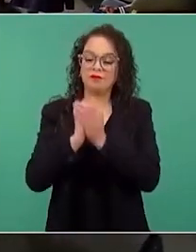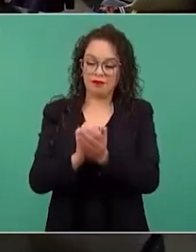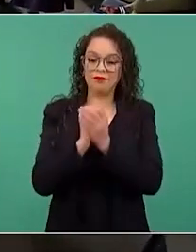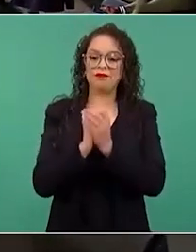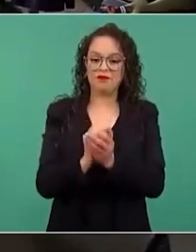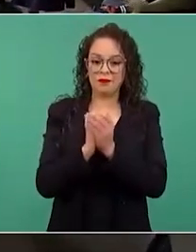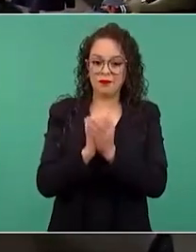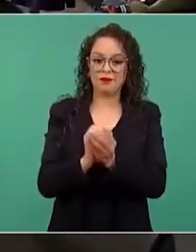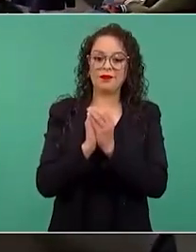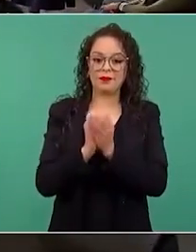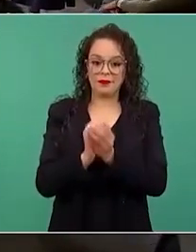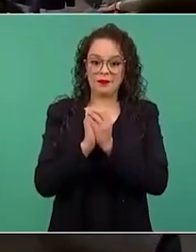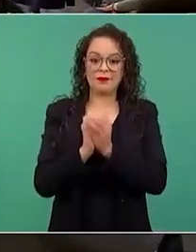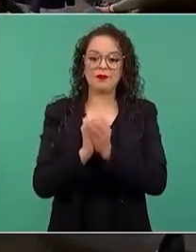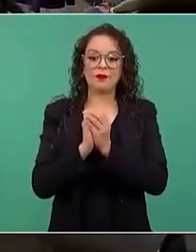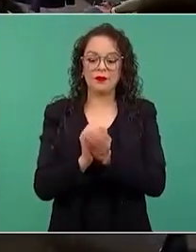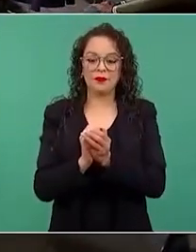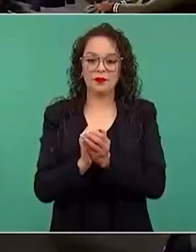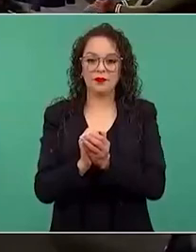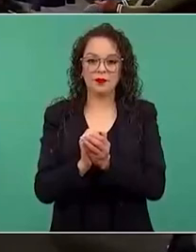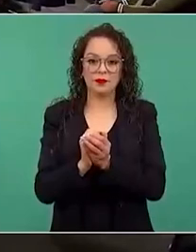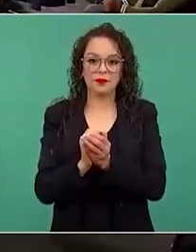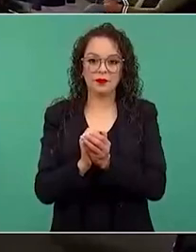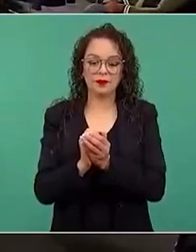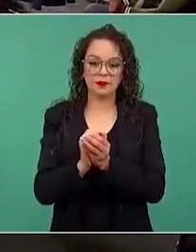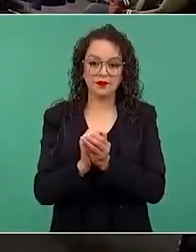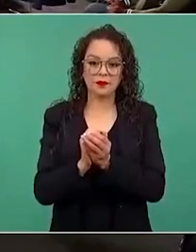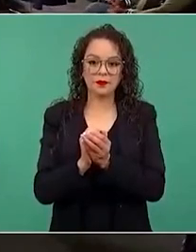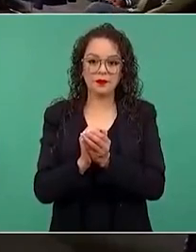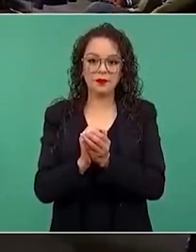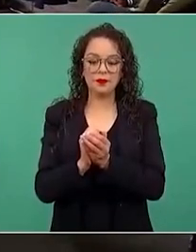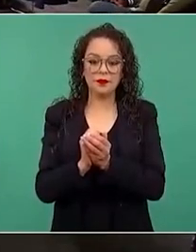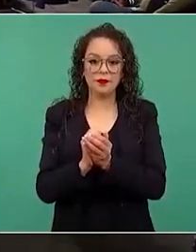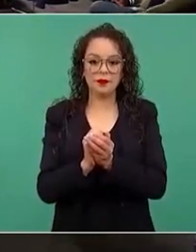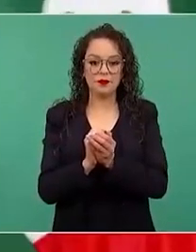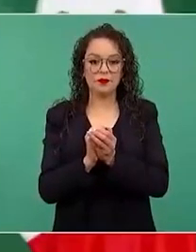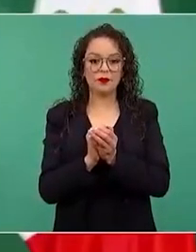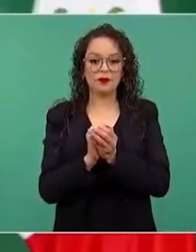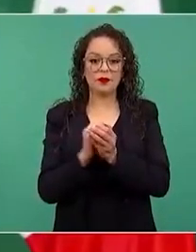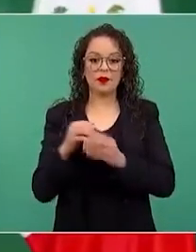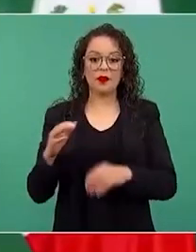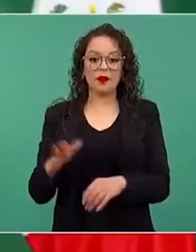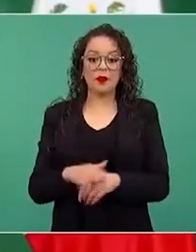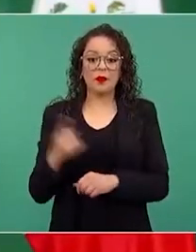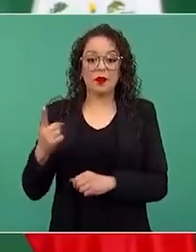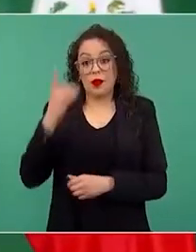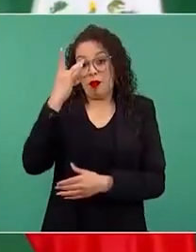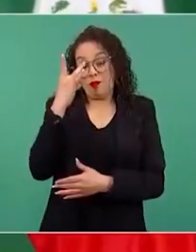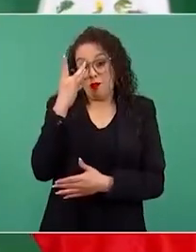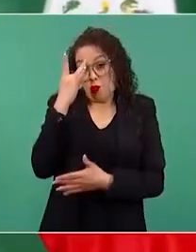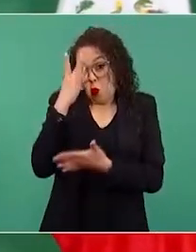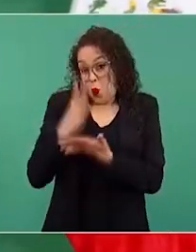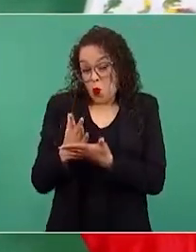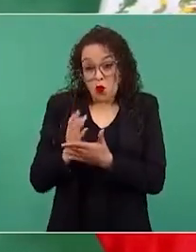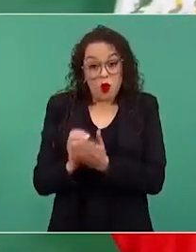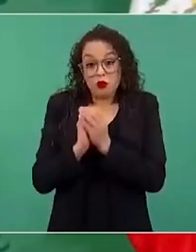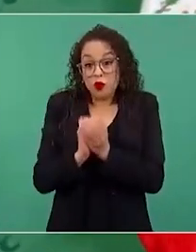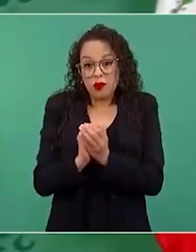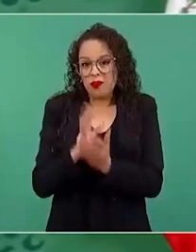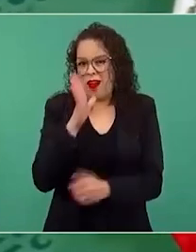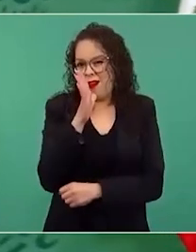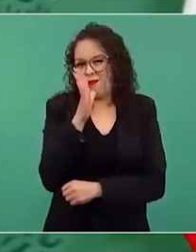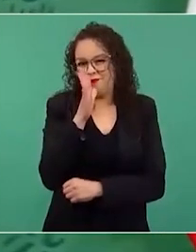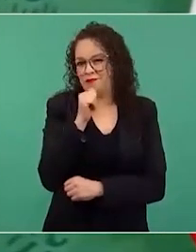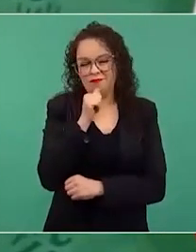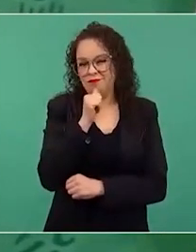aun cuando no podría ser en un solo sorteo, porque